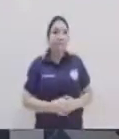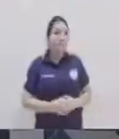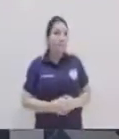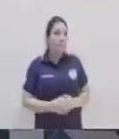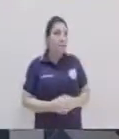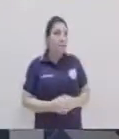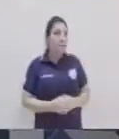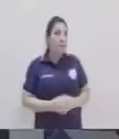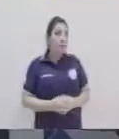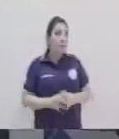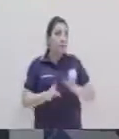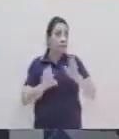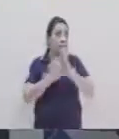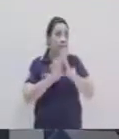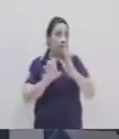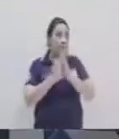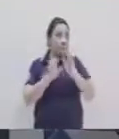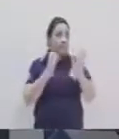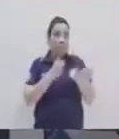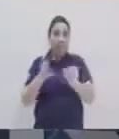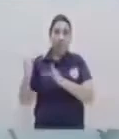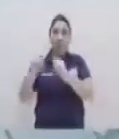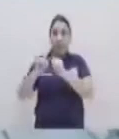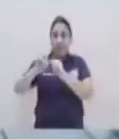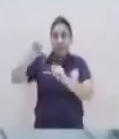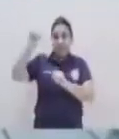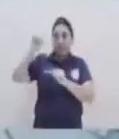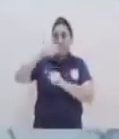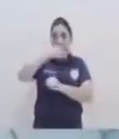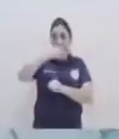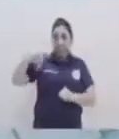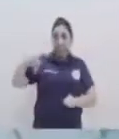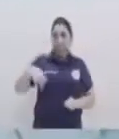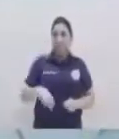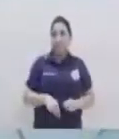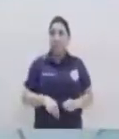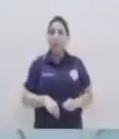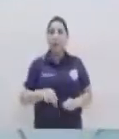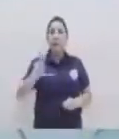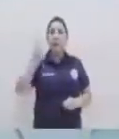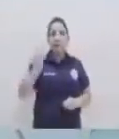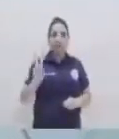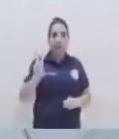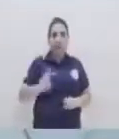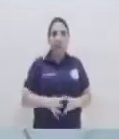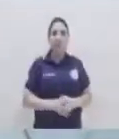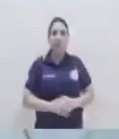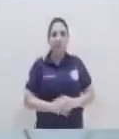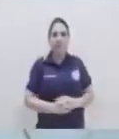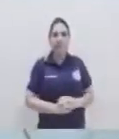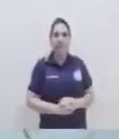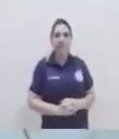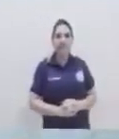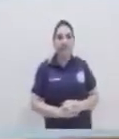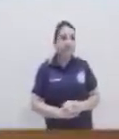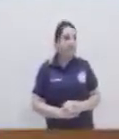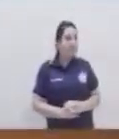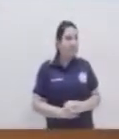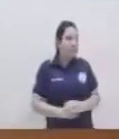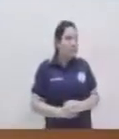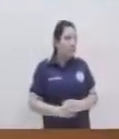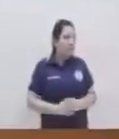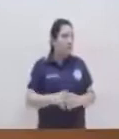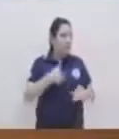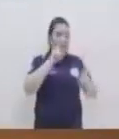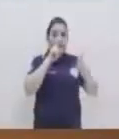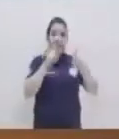que acá, este punto que está acá, se le llama vértice, ¿sí? Y entonces